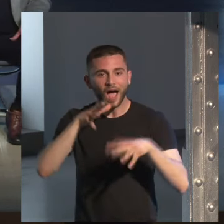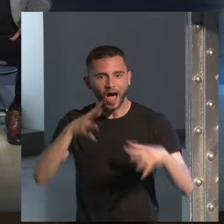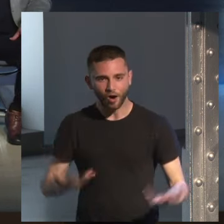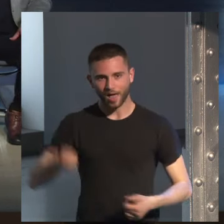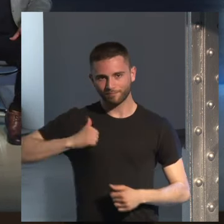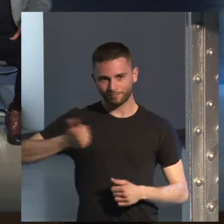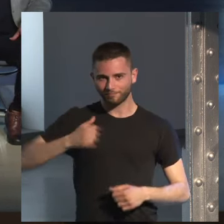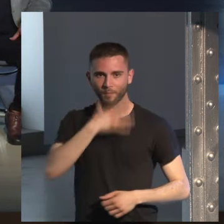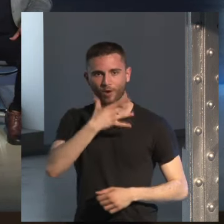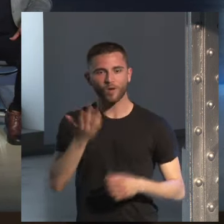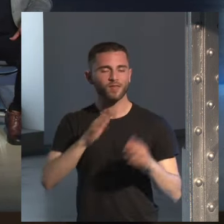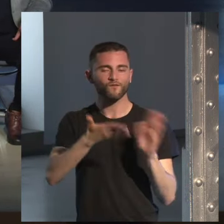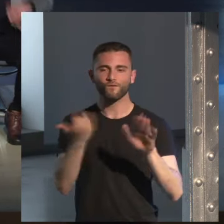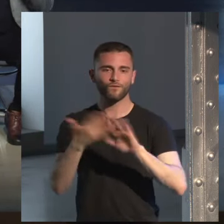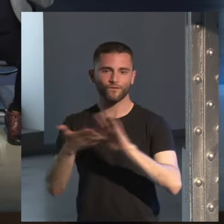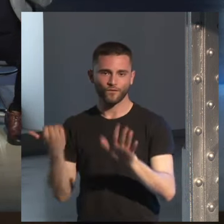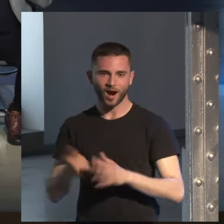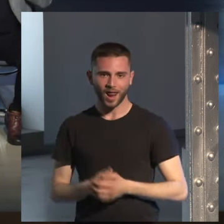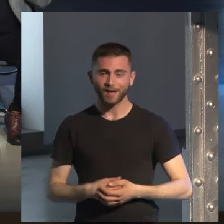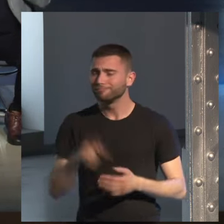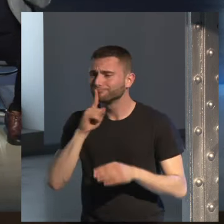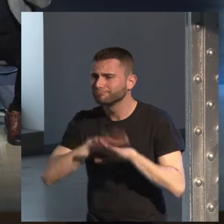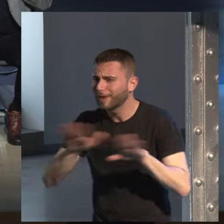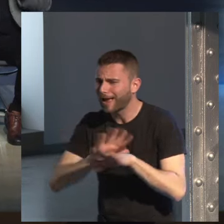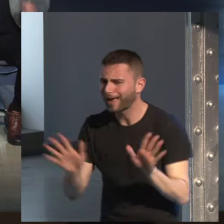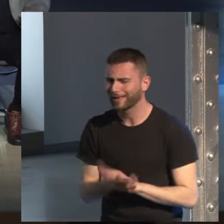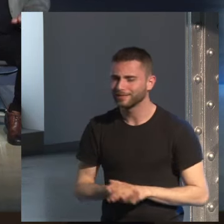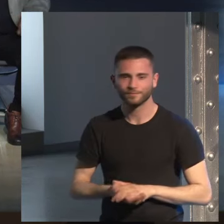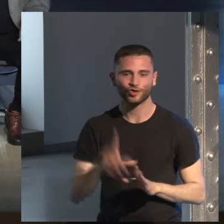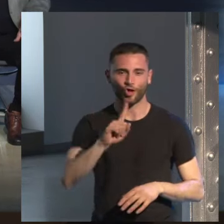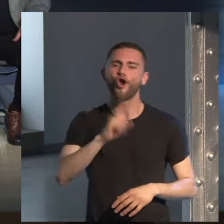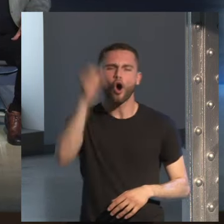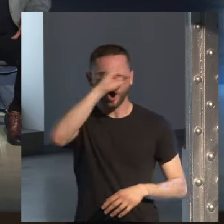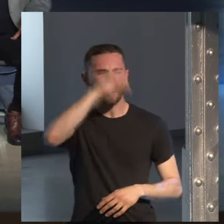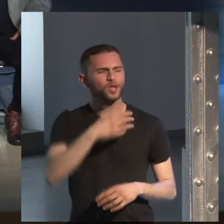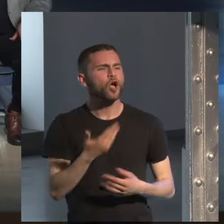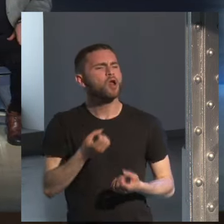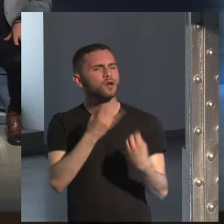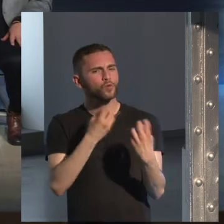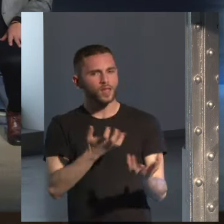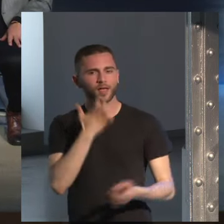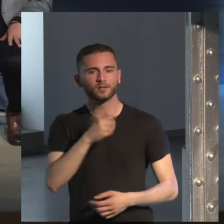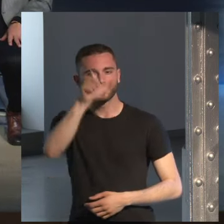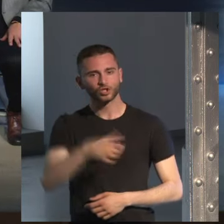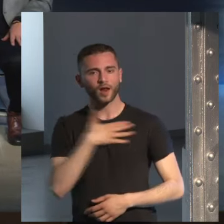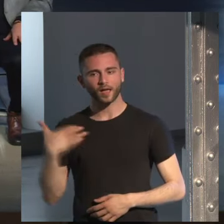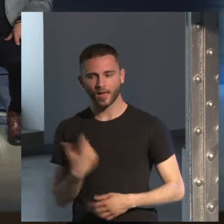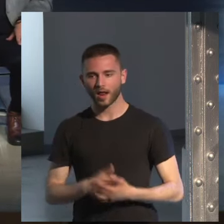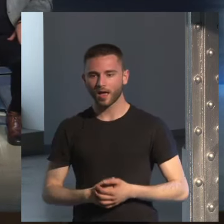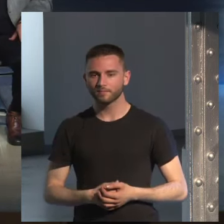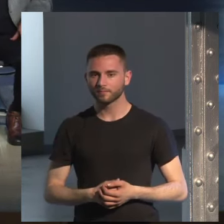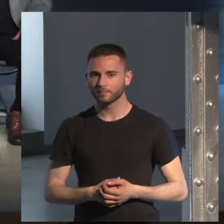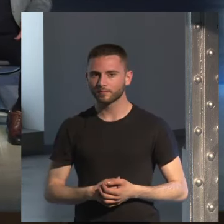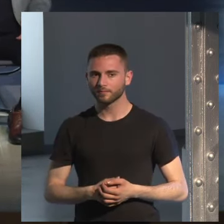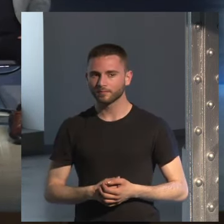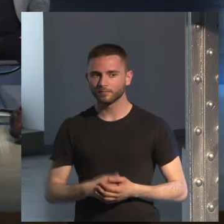tengan vergüenza alguna callen para siempre no, no, que no callen que pregunten o que opinen si hay alguien que quiera es que yo